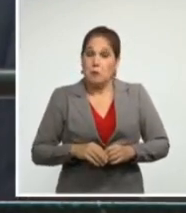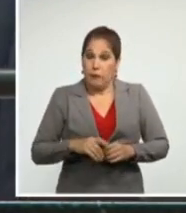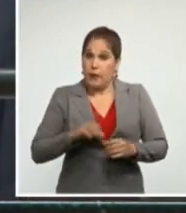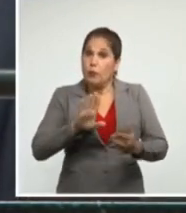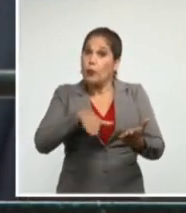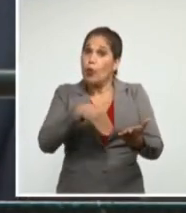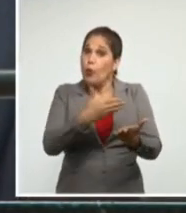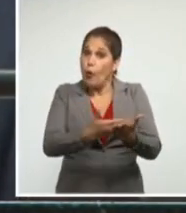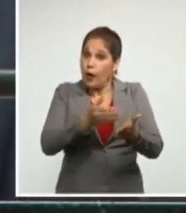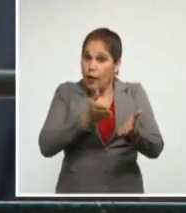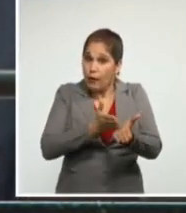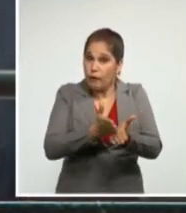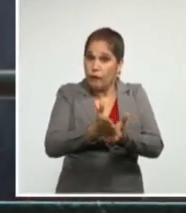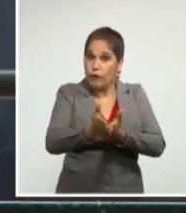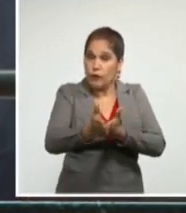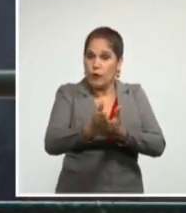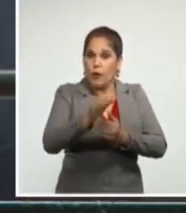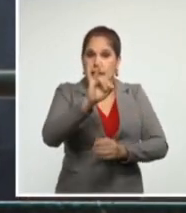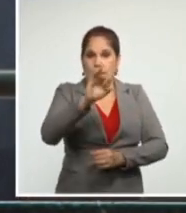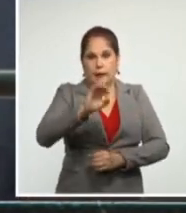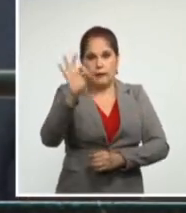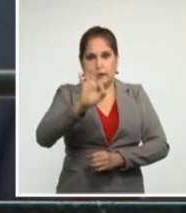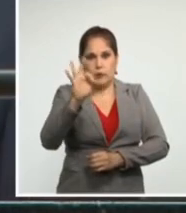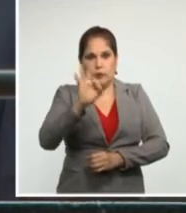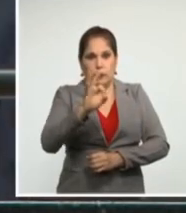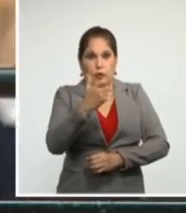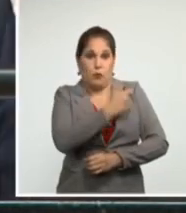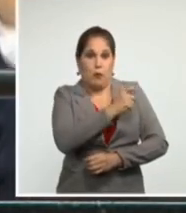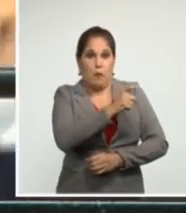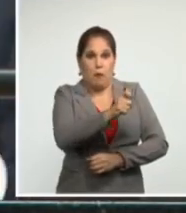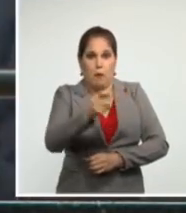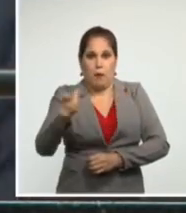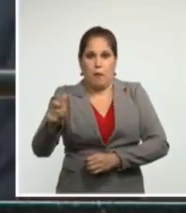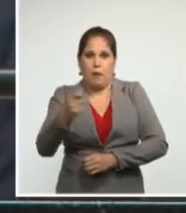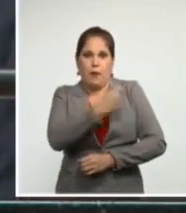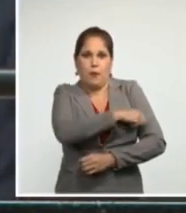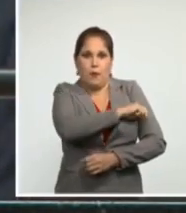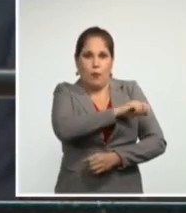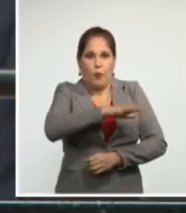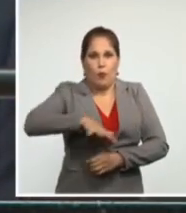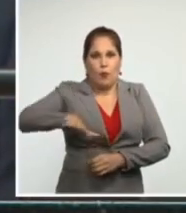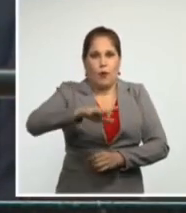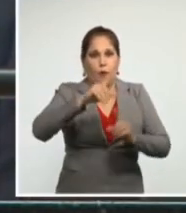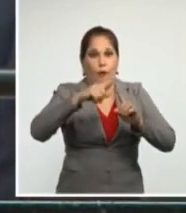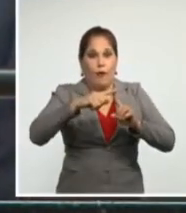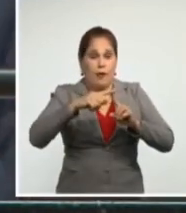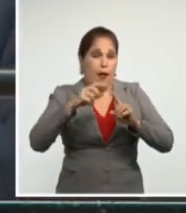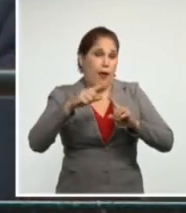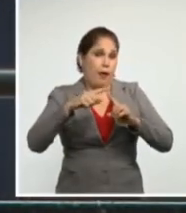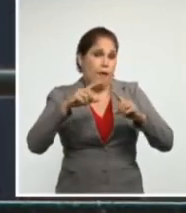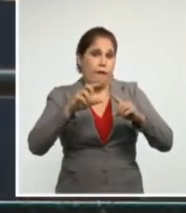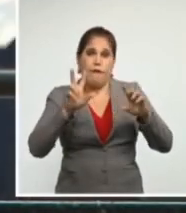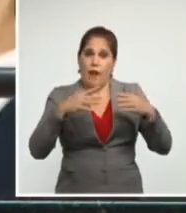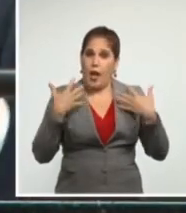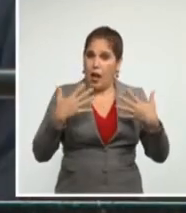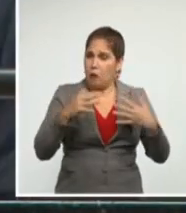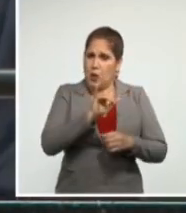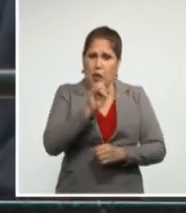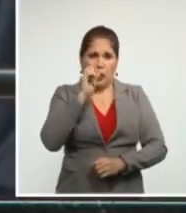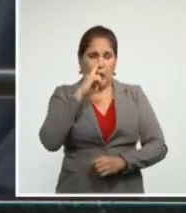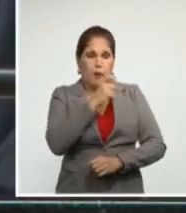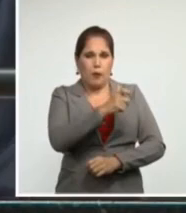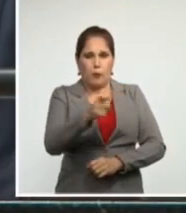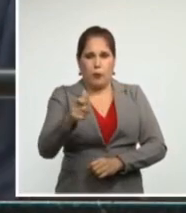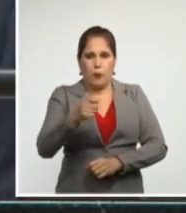vacunar al 70% de su población durante este verano y al total de la misma